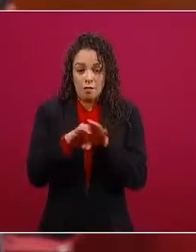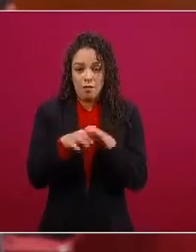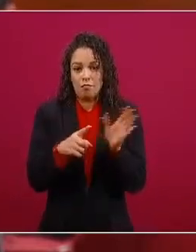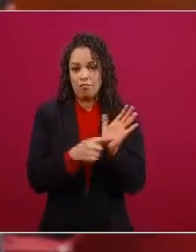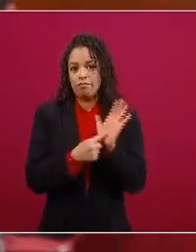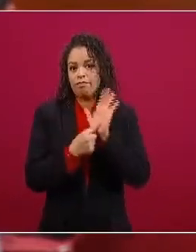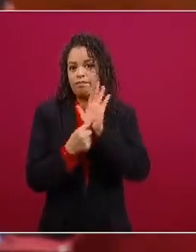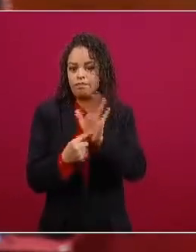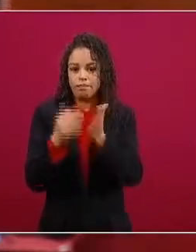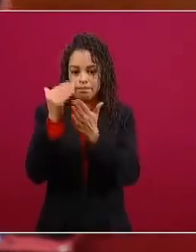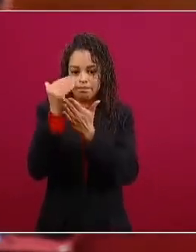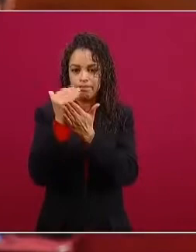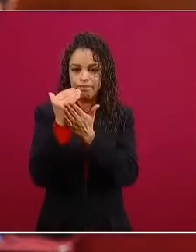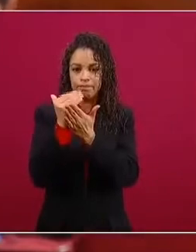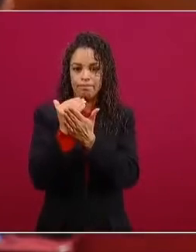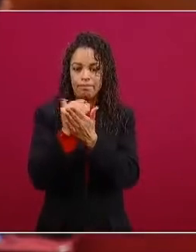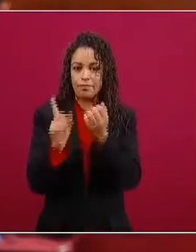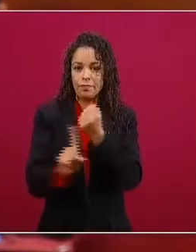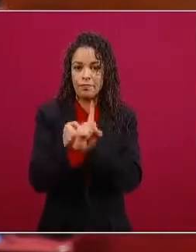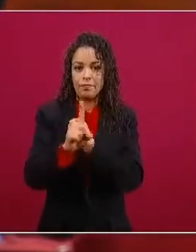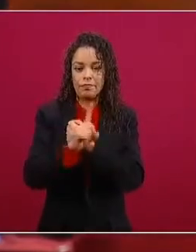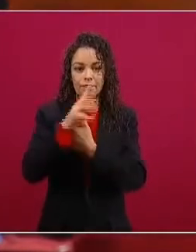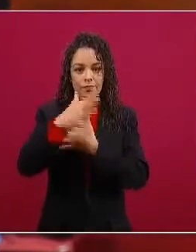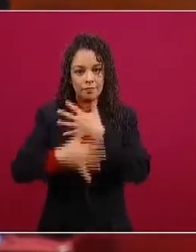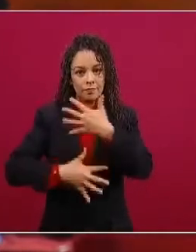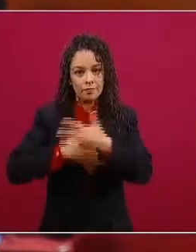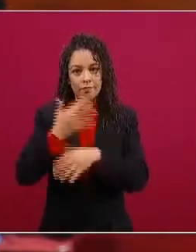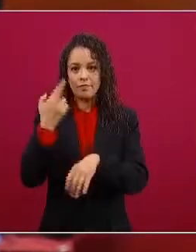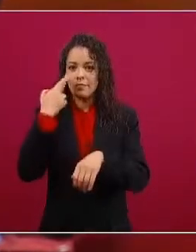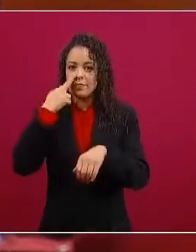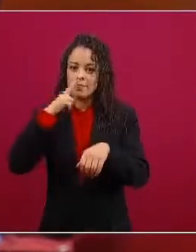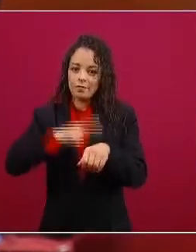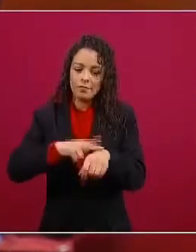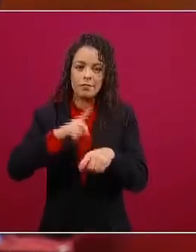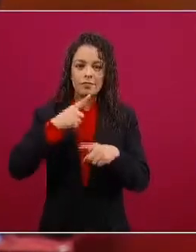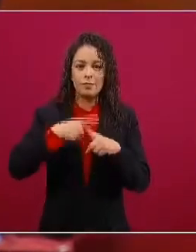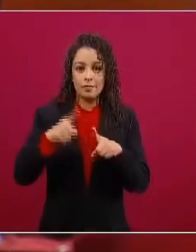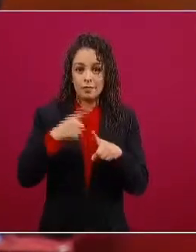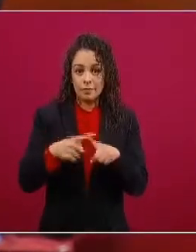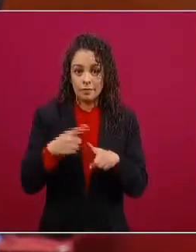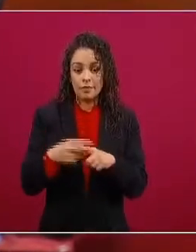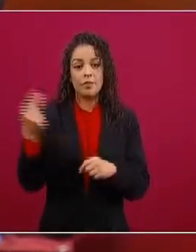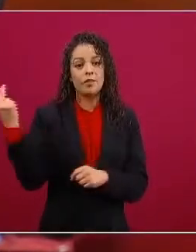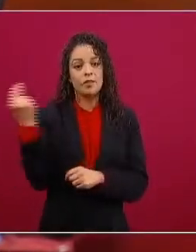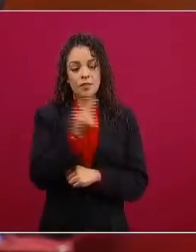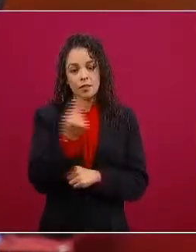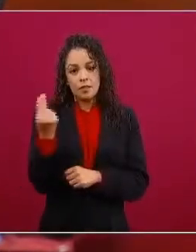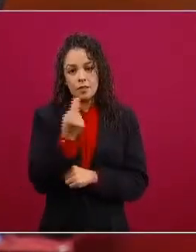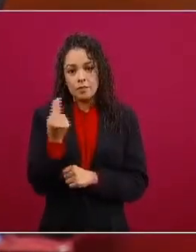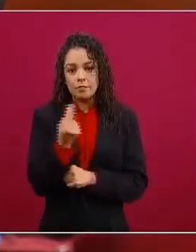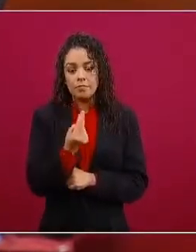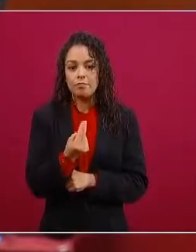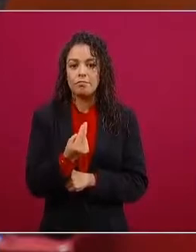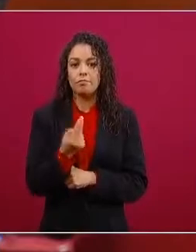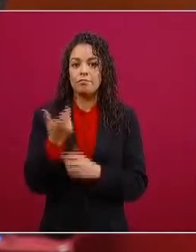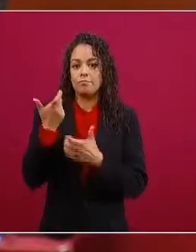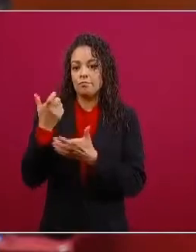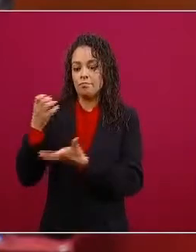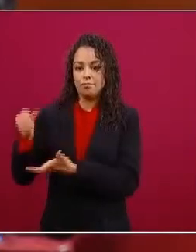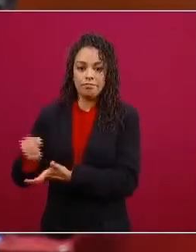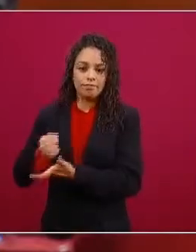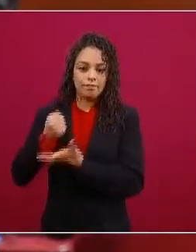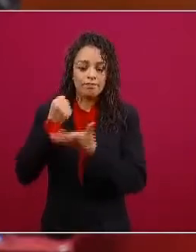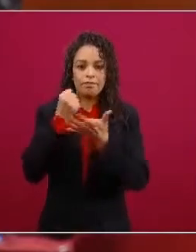pues se requiere inversión en este tema justamente en la multiculturalidad de nuestro